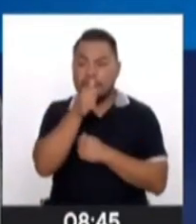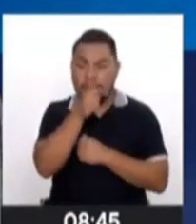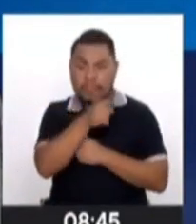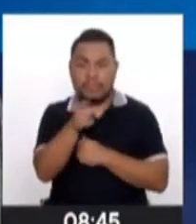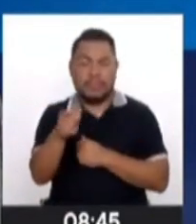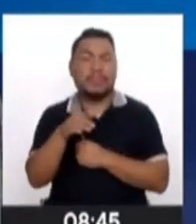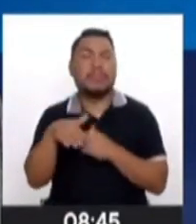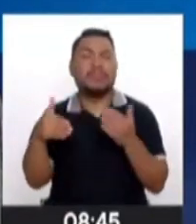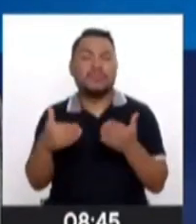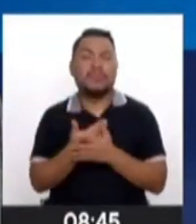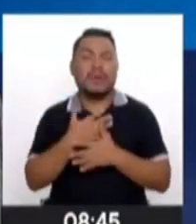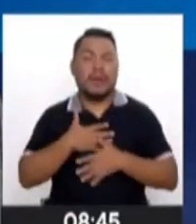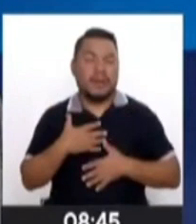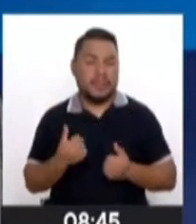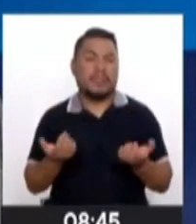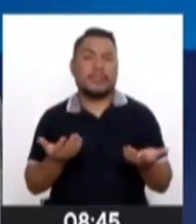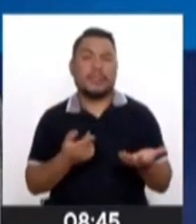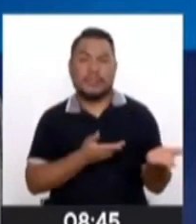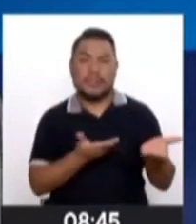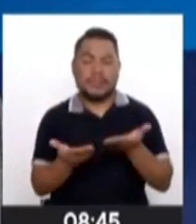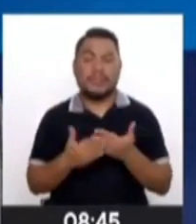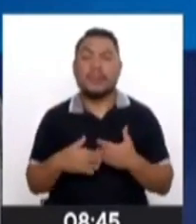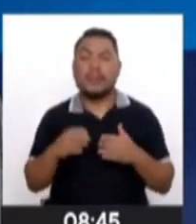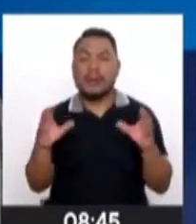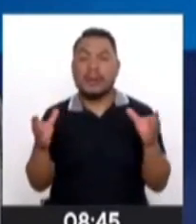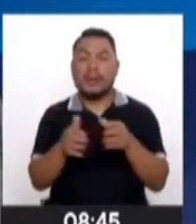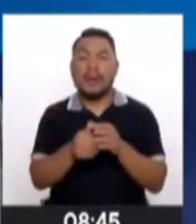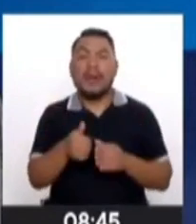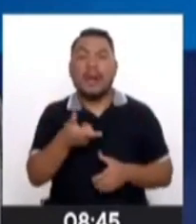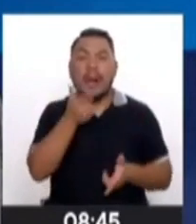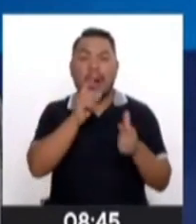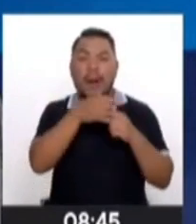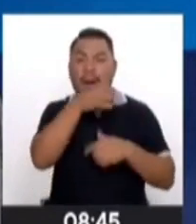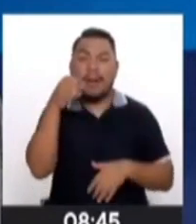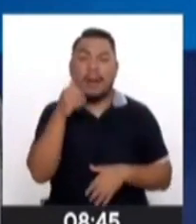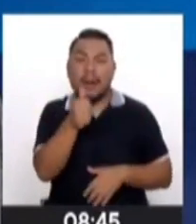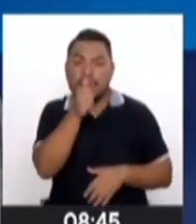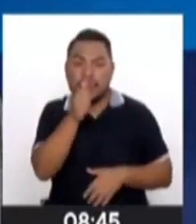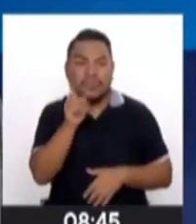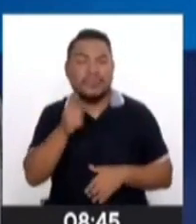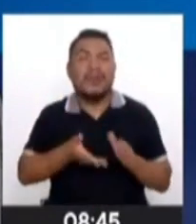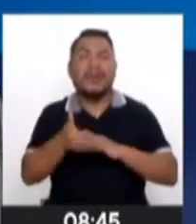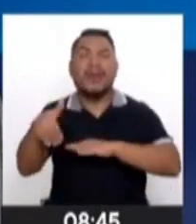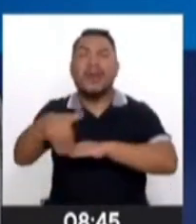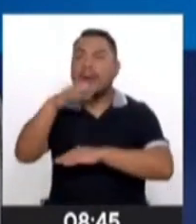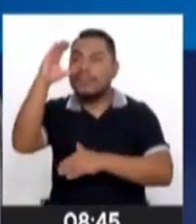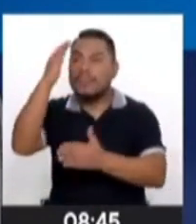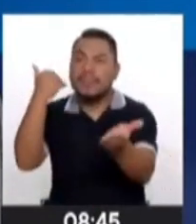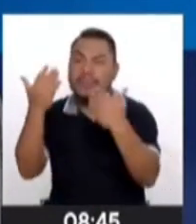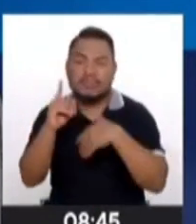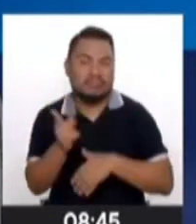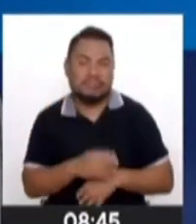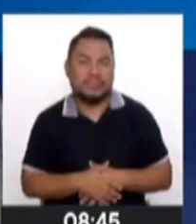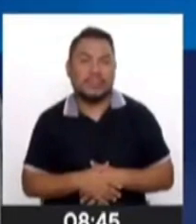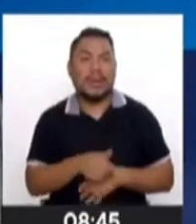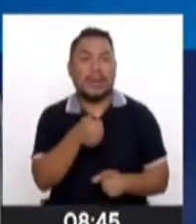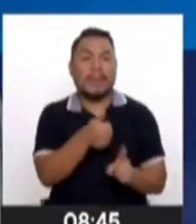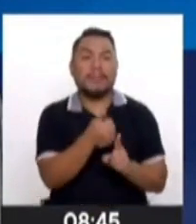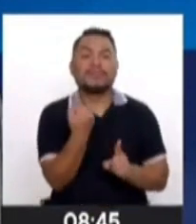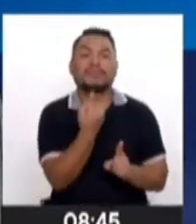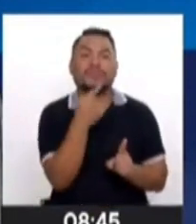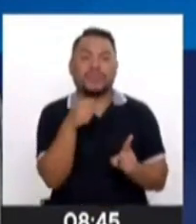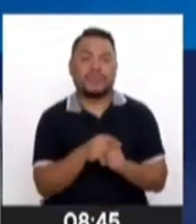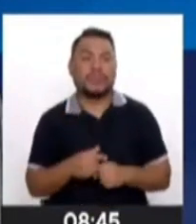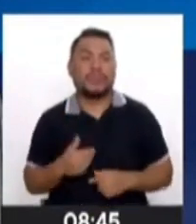vida para ti. Es tu decisión. En Alcohólicos Anónimos no salimos a buscar alcohólicos a la calle. No, no, vivimos con nuestros